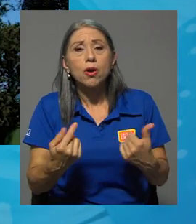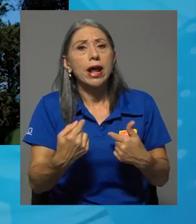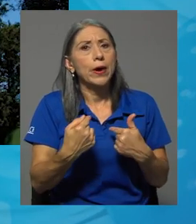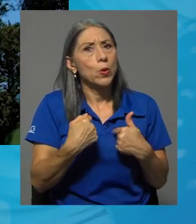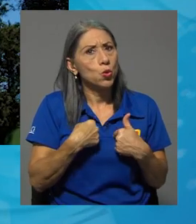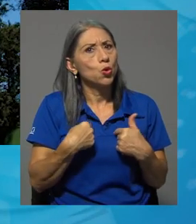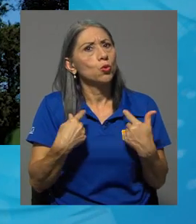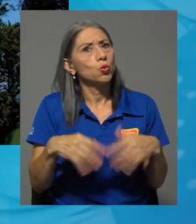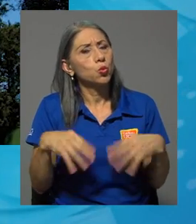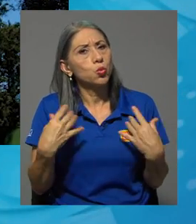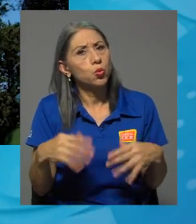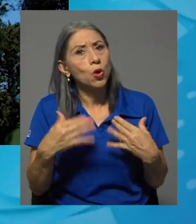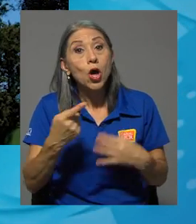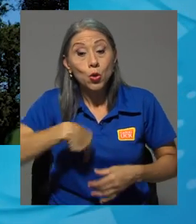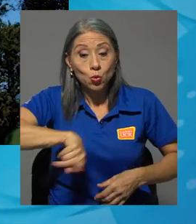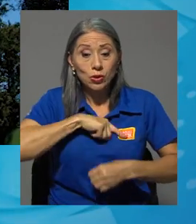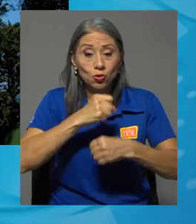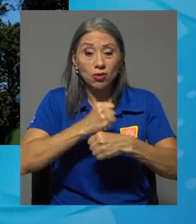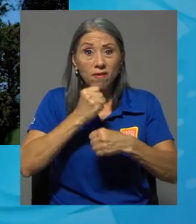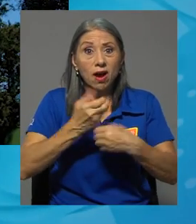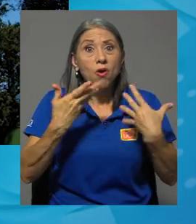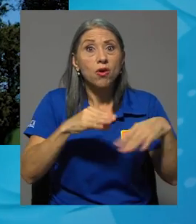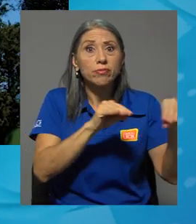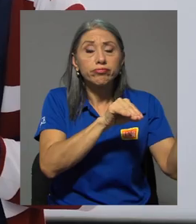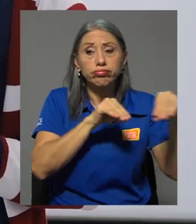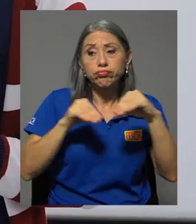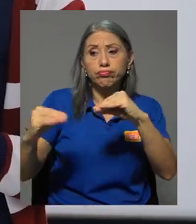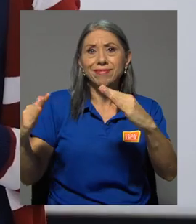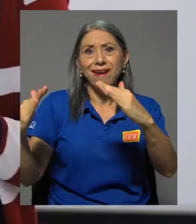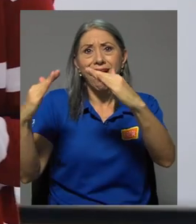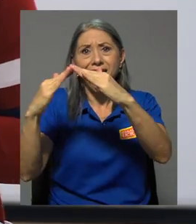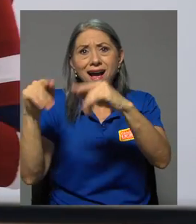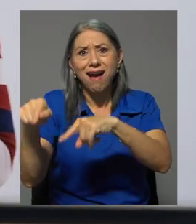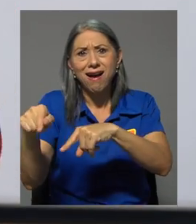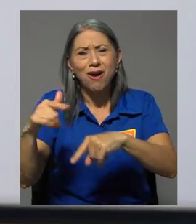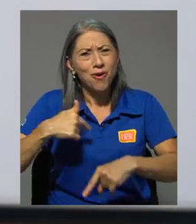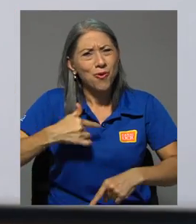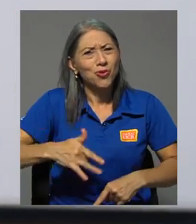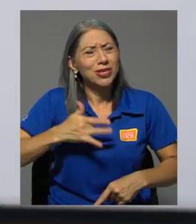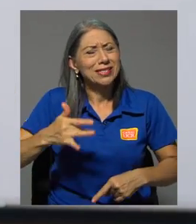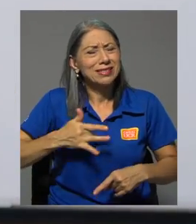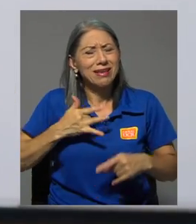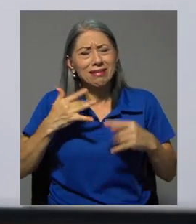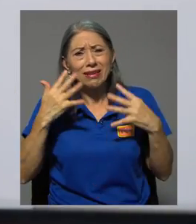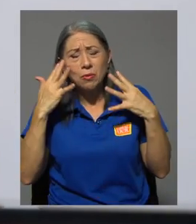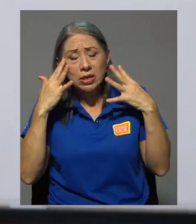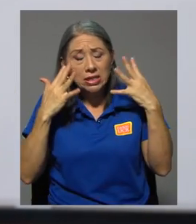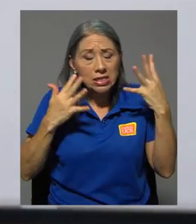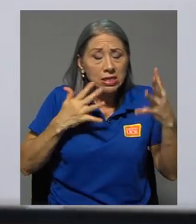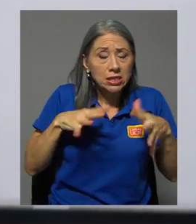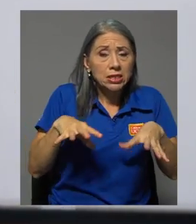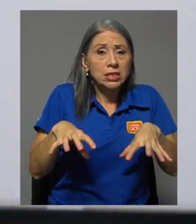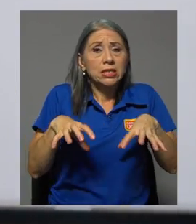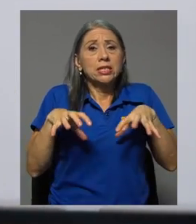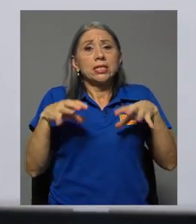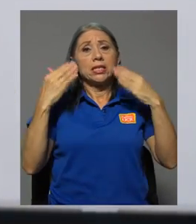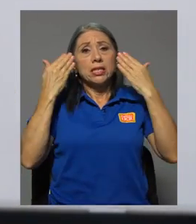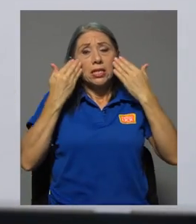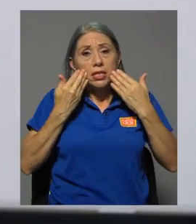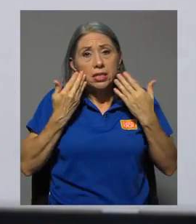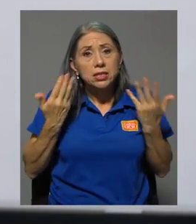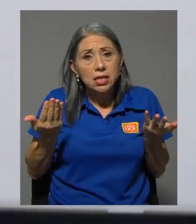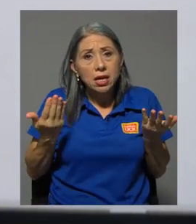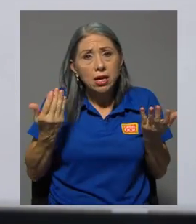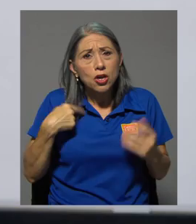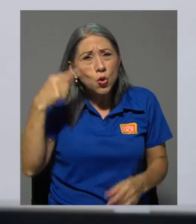verdad, nuestro trabajo se trasladó al hogar, entonces uno se siente a veces obuscado o estresado, triste